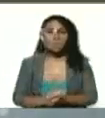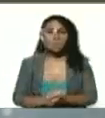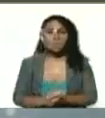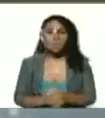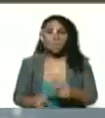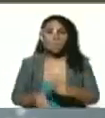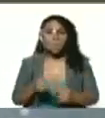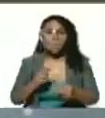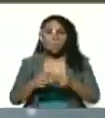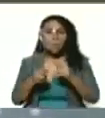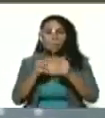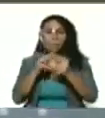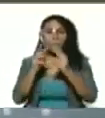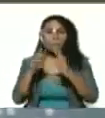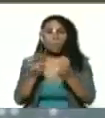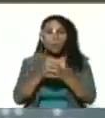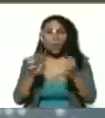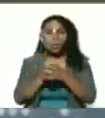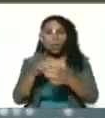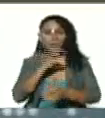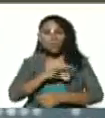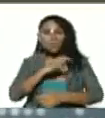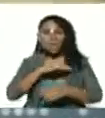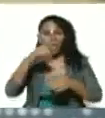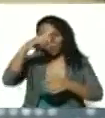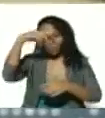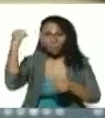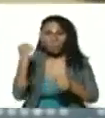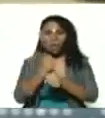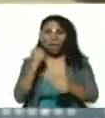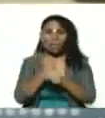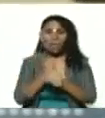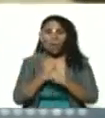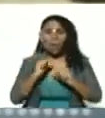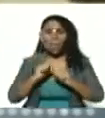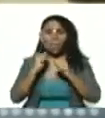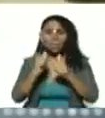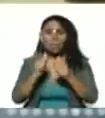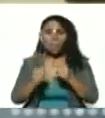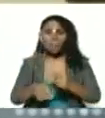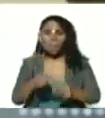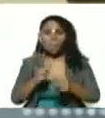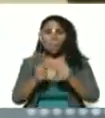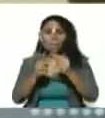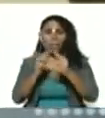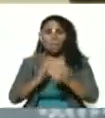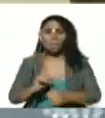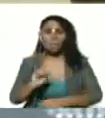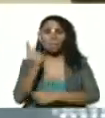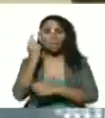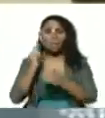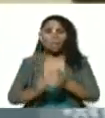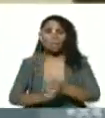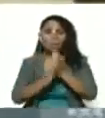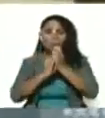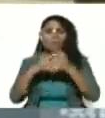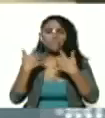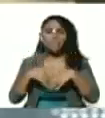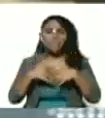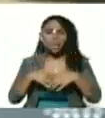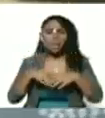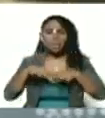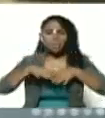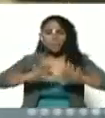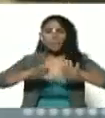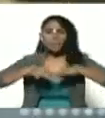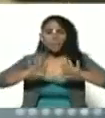Construyó las organizaciones obreras y comenzó a construir los primeros liderazgos en la industria textil, en la